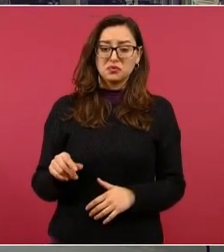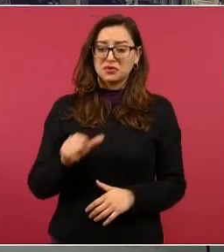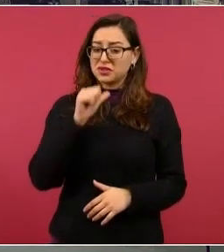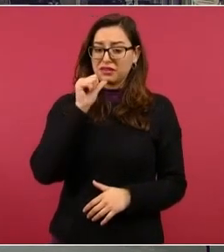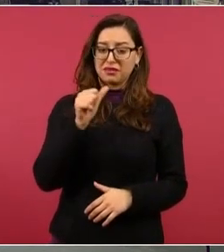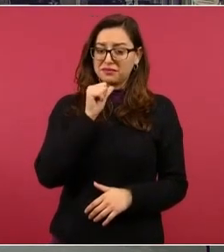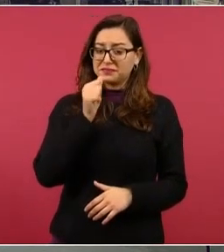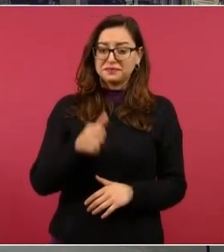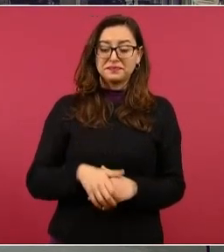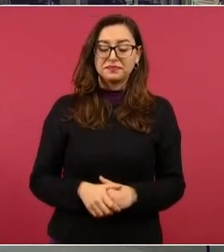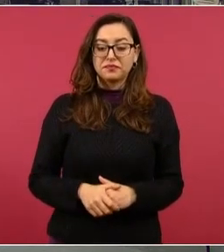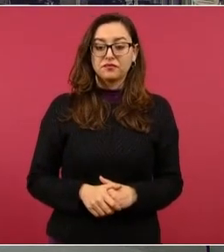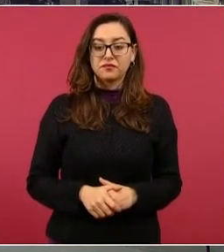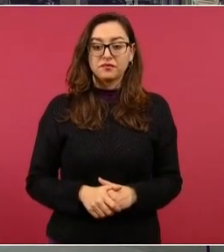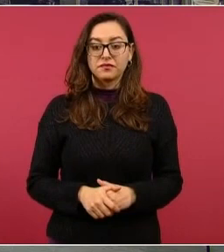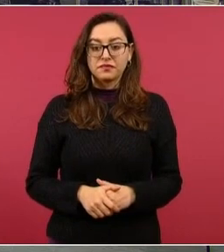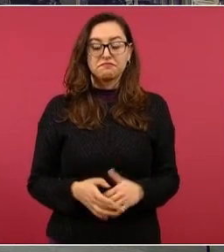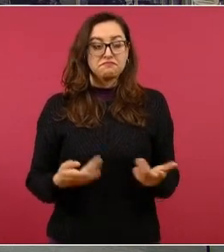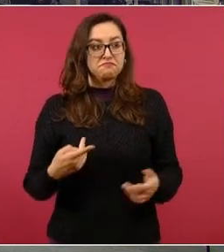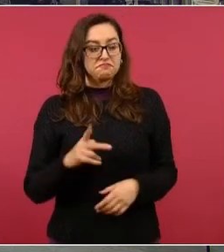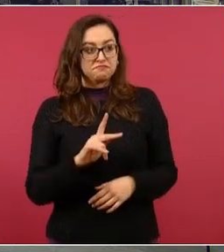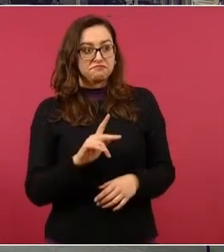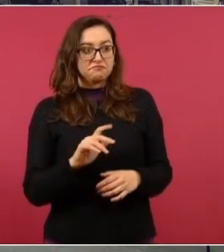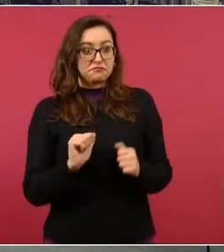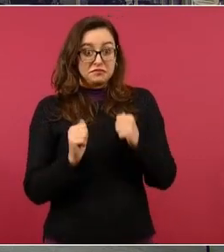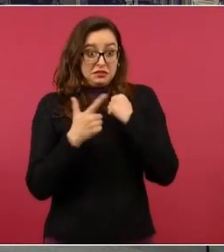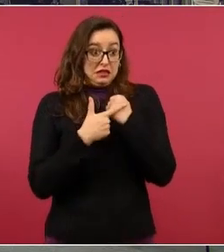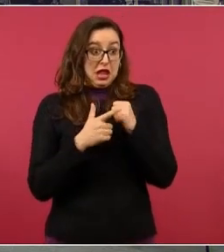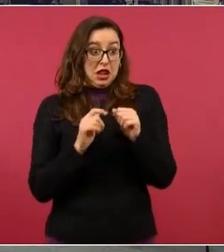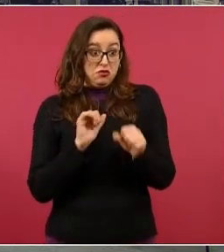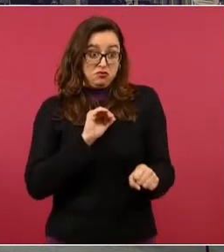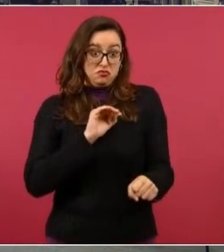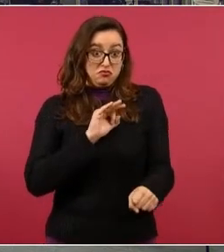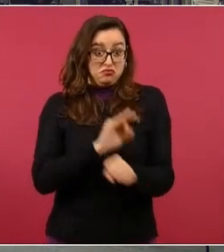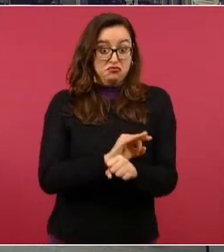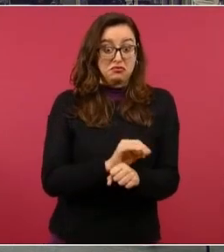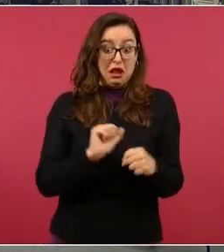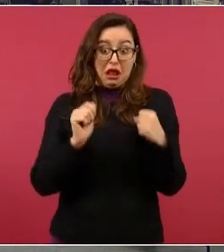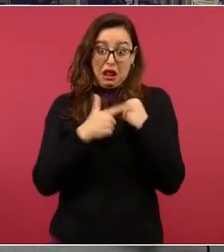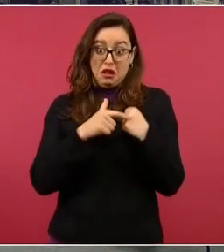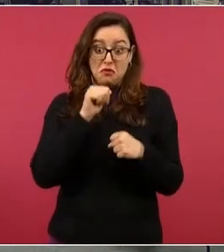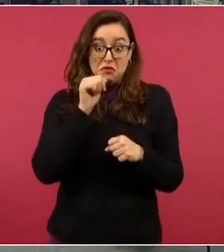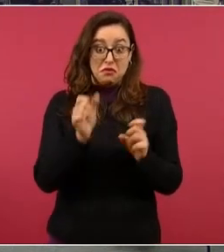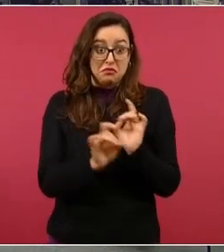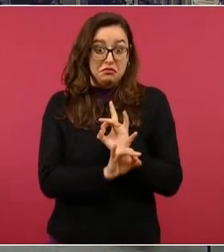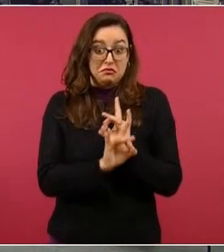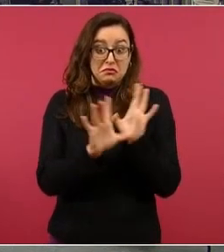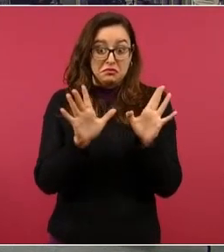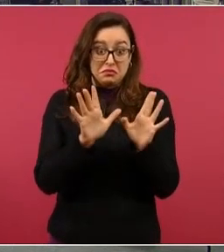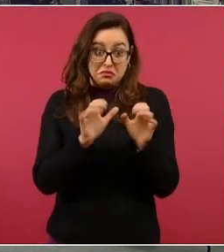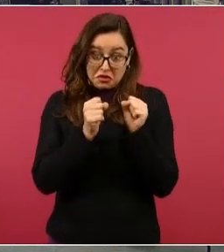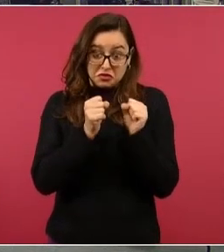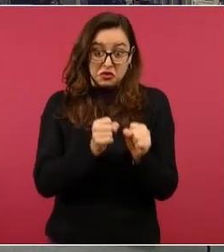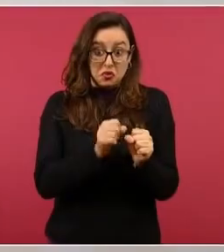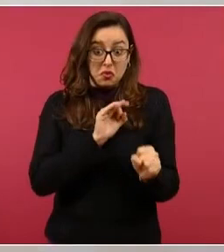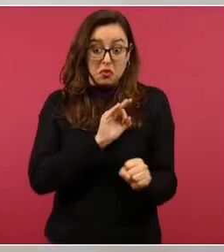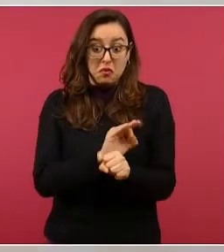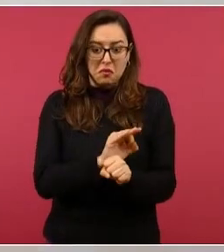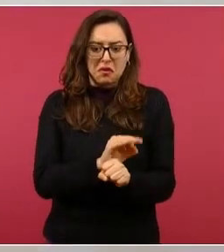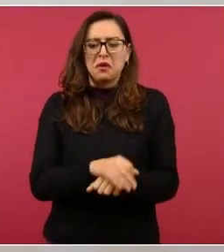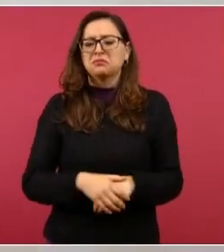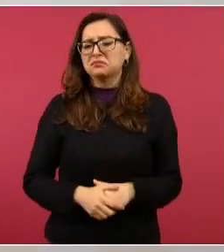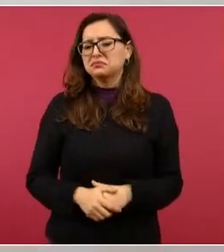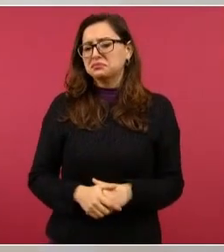nada. Pero es como un seguro por si alguna contingencia. Es algo que da